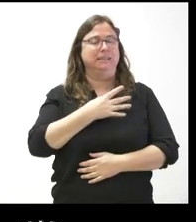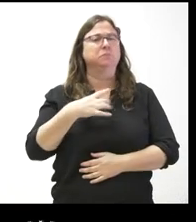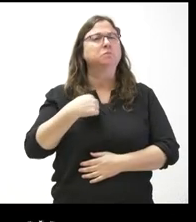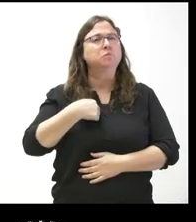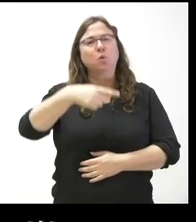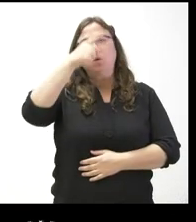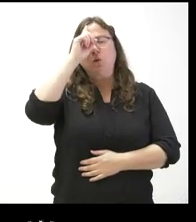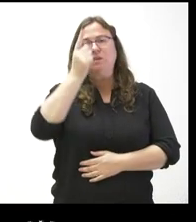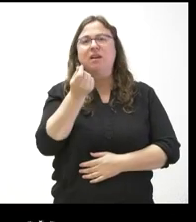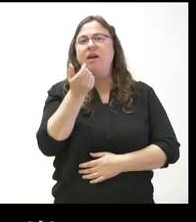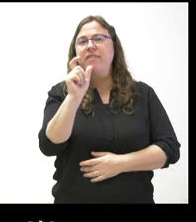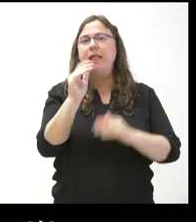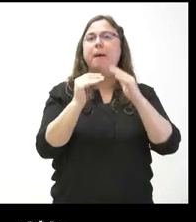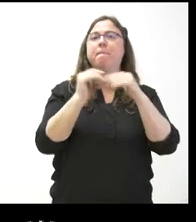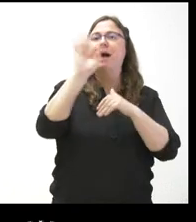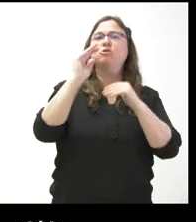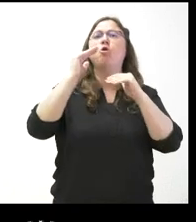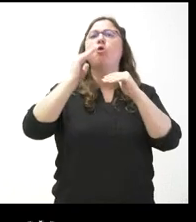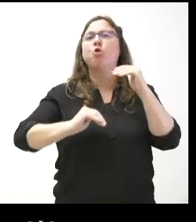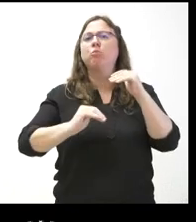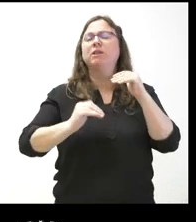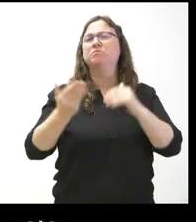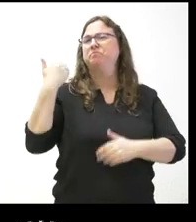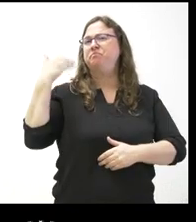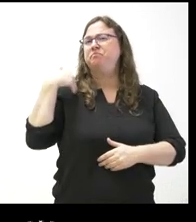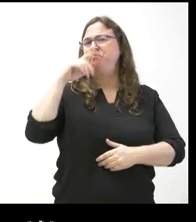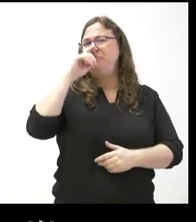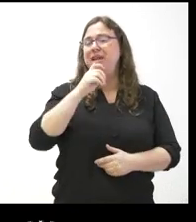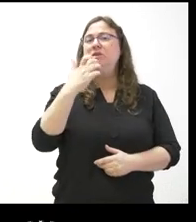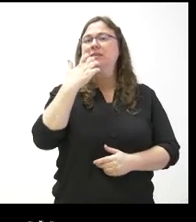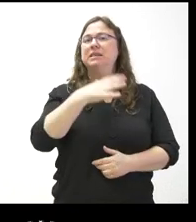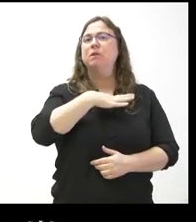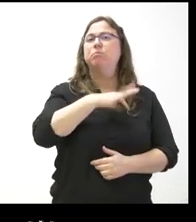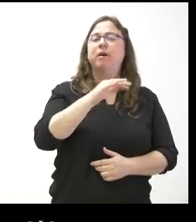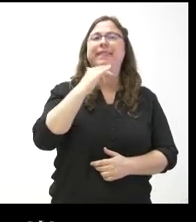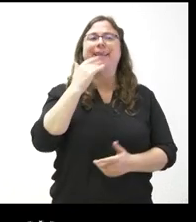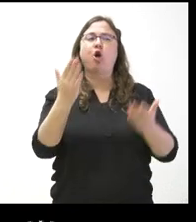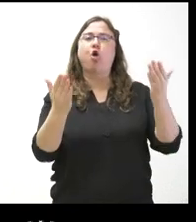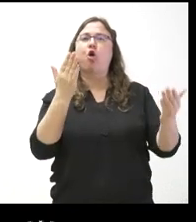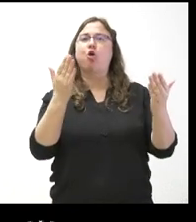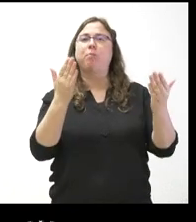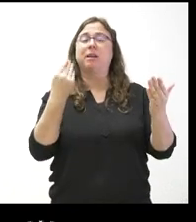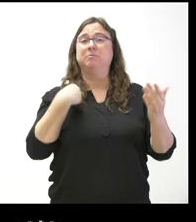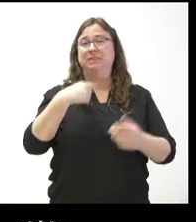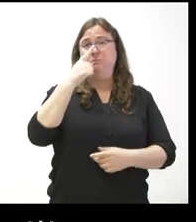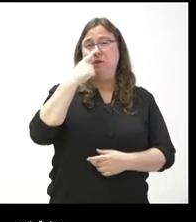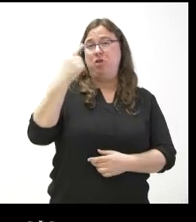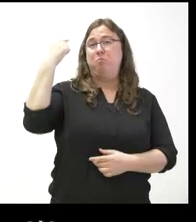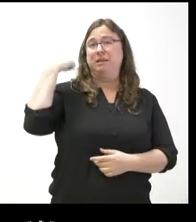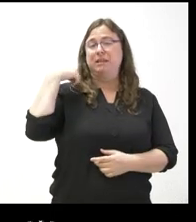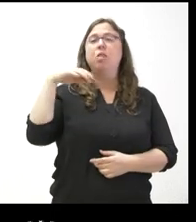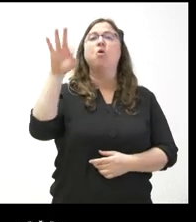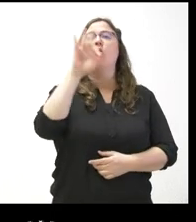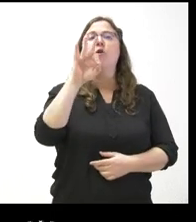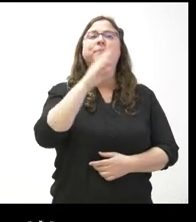mayor o menor a la que se les ha otorgado otros años y si se puede un poco comparar con la del año anterior. Y, por otra parte, me